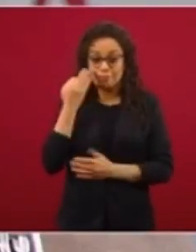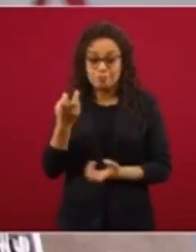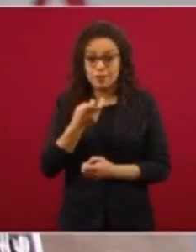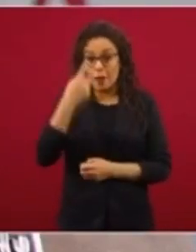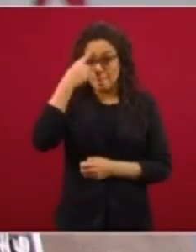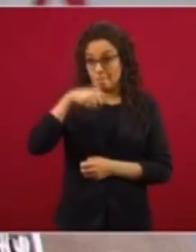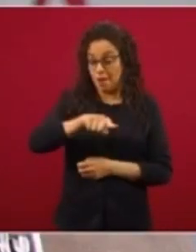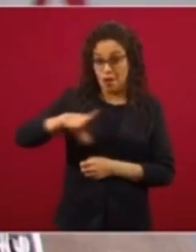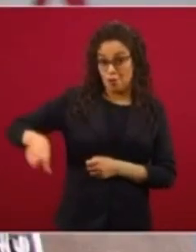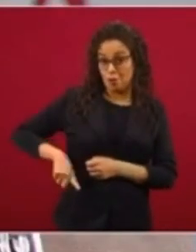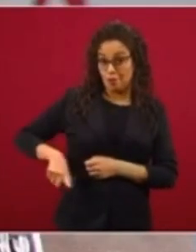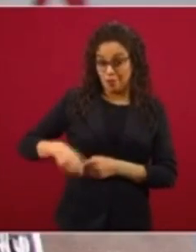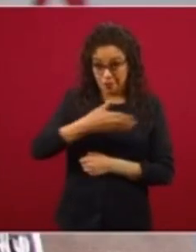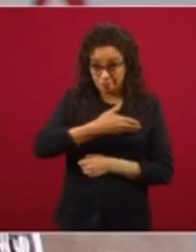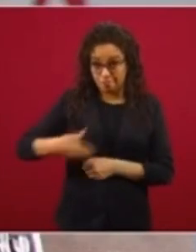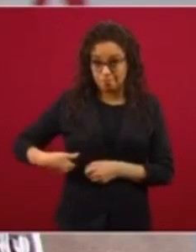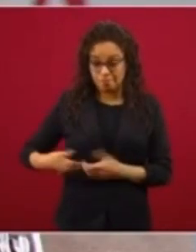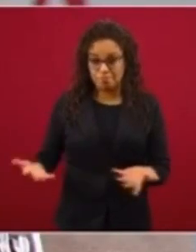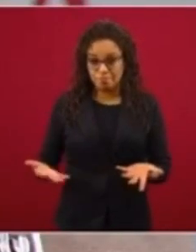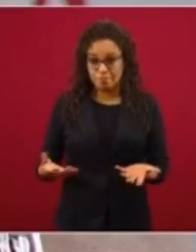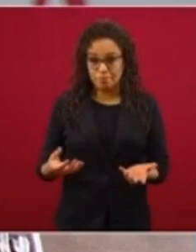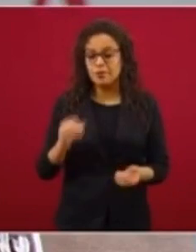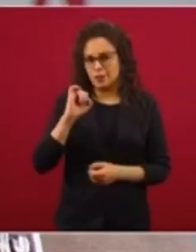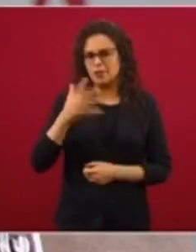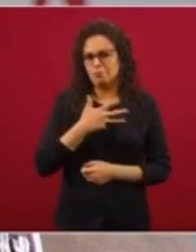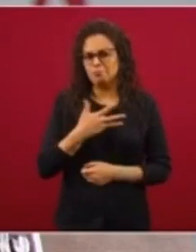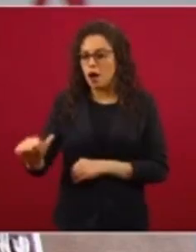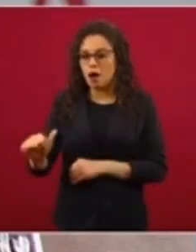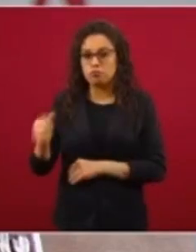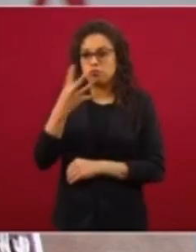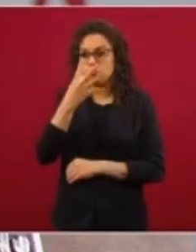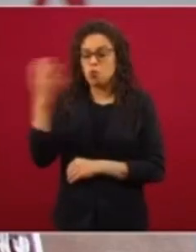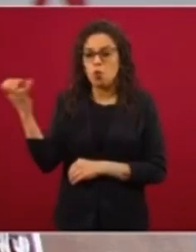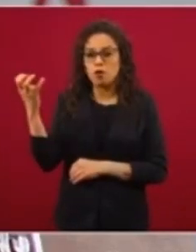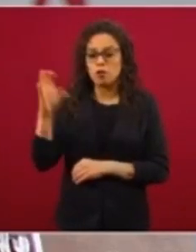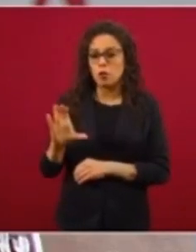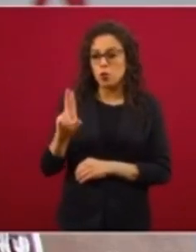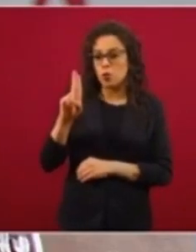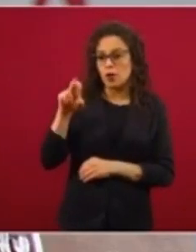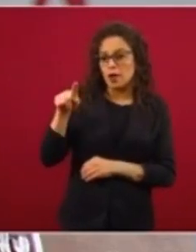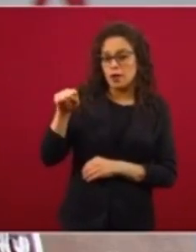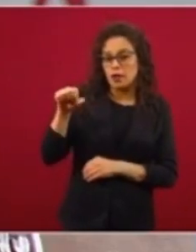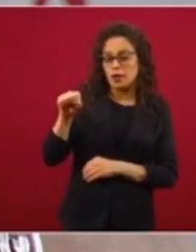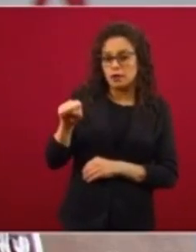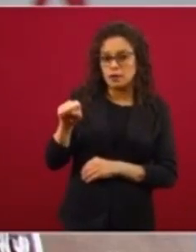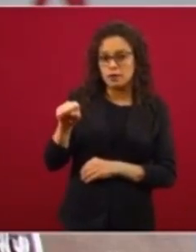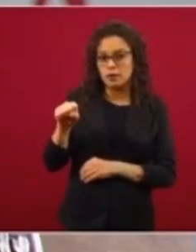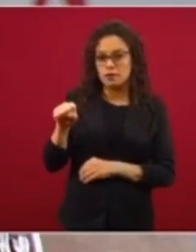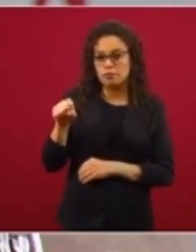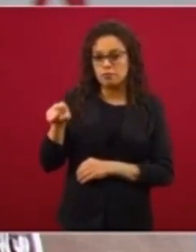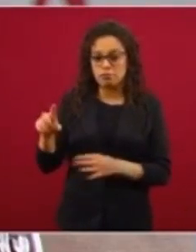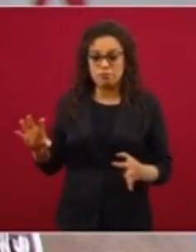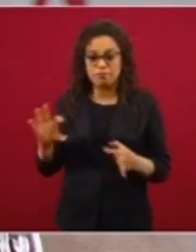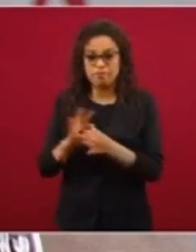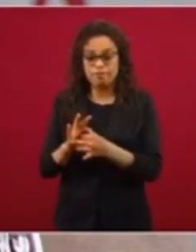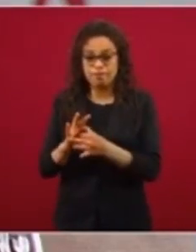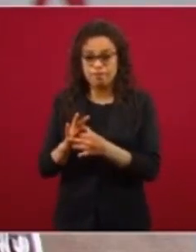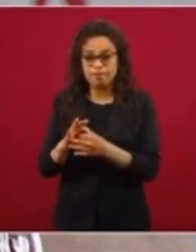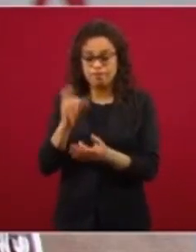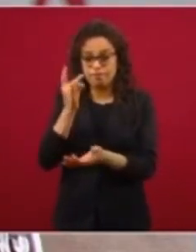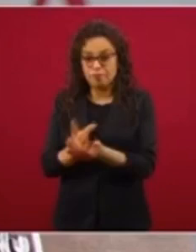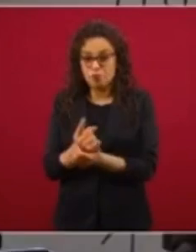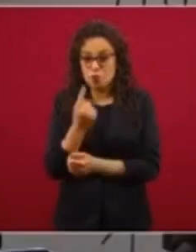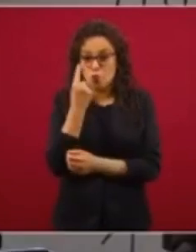muchísimas. La contabilización no creo que nos corresponda a nosotros. Además, hay 400 cuentas vinculadas a un solo